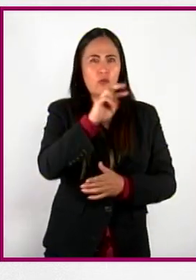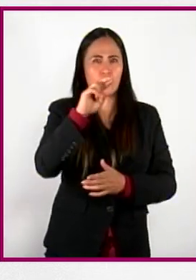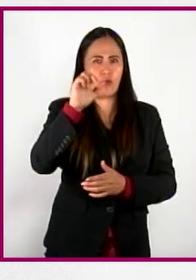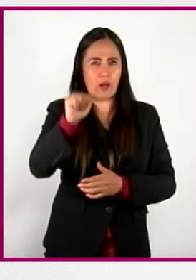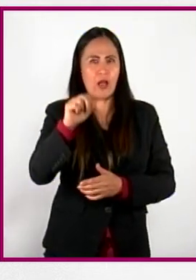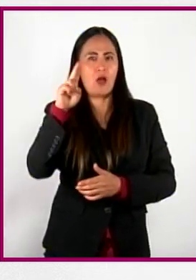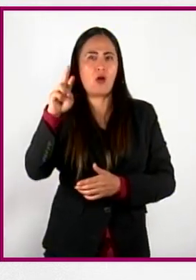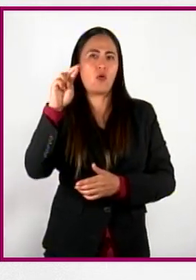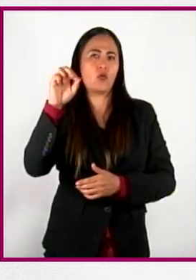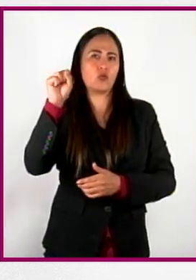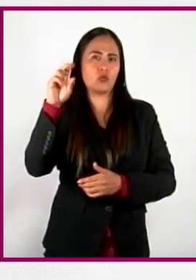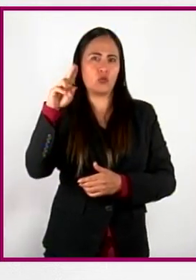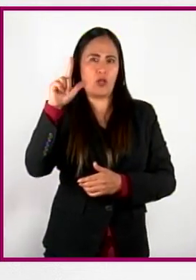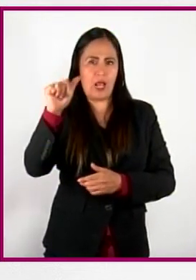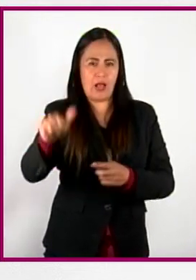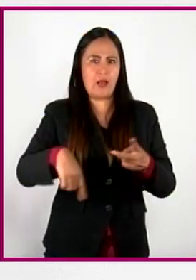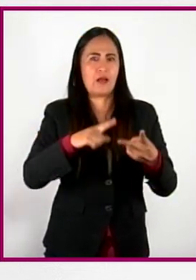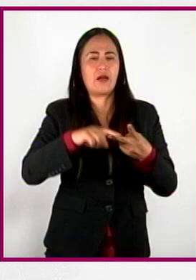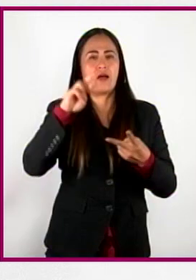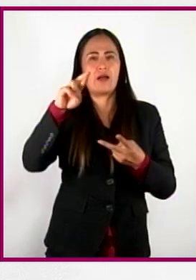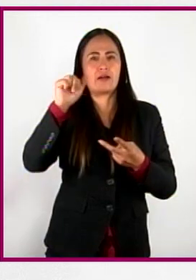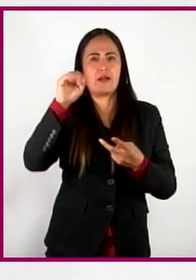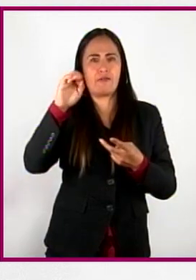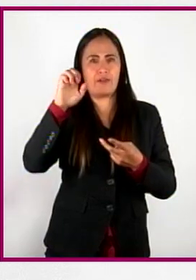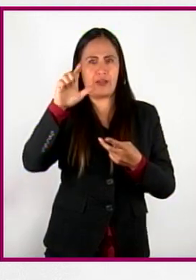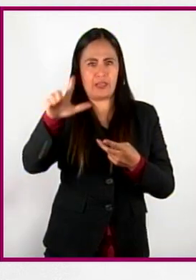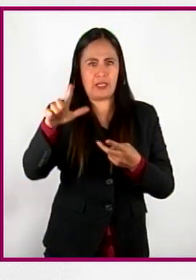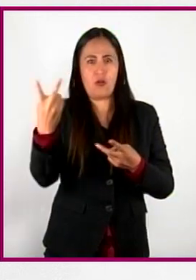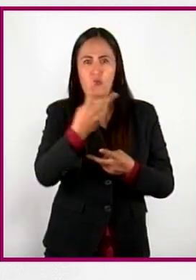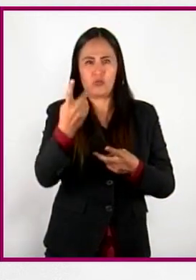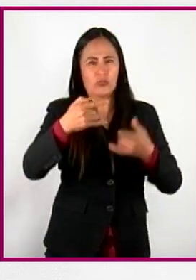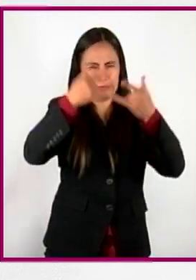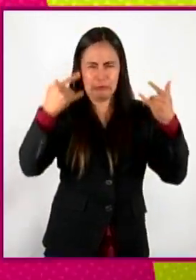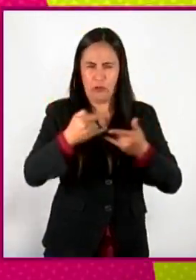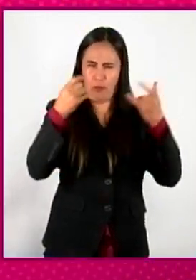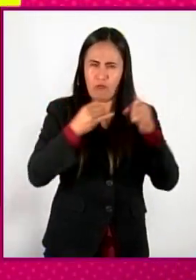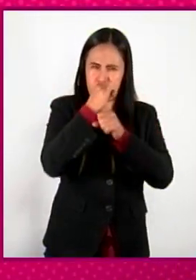y del doctor Rafael Castañeda, ambos historiadores. ¡Comenzamos!